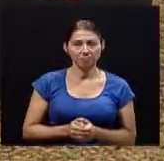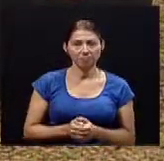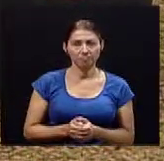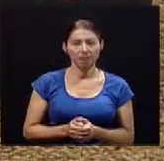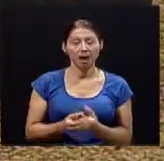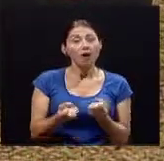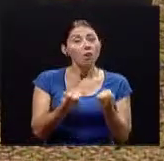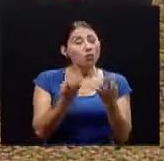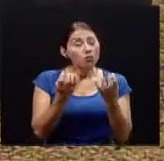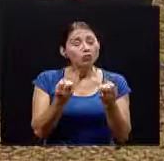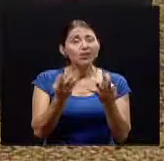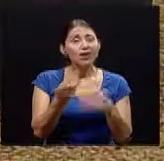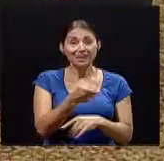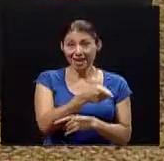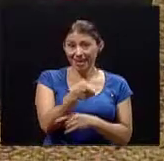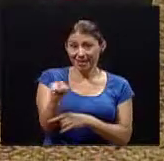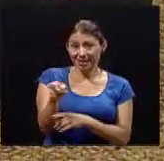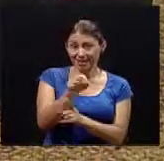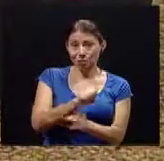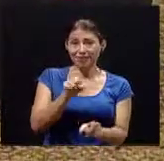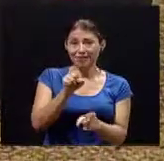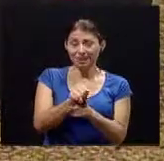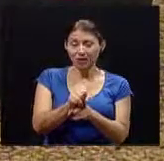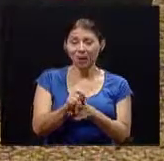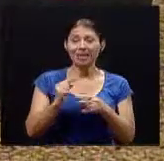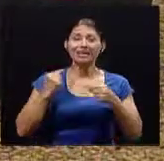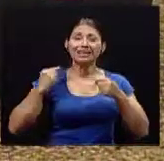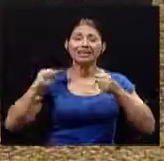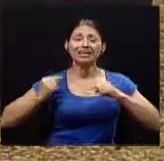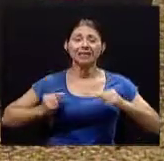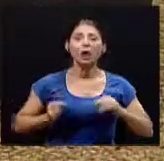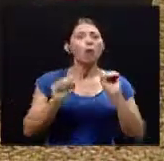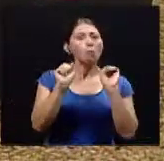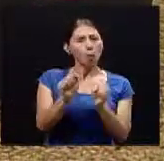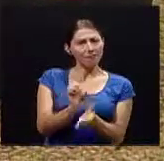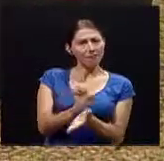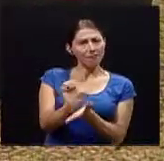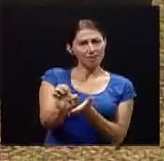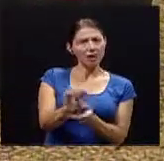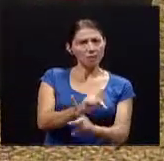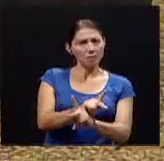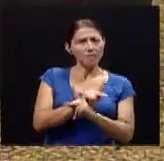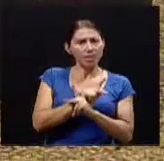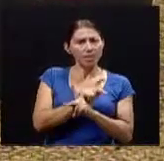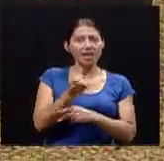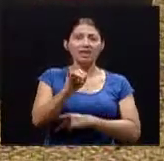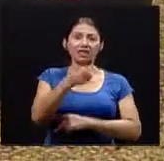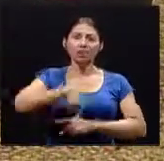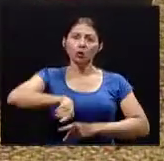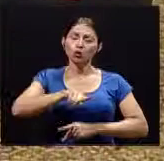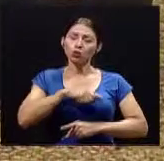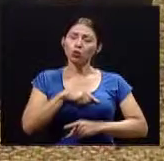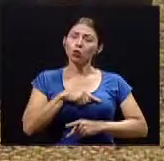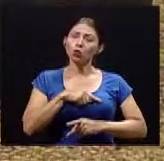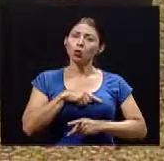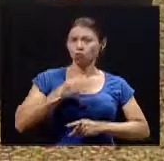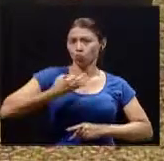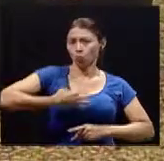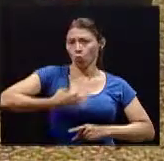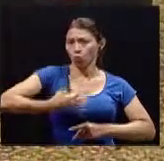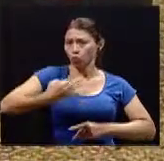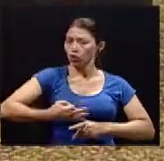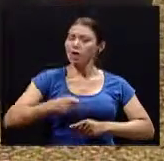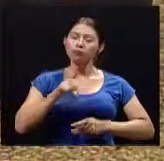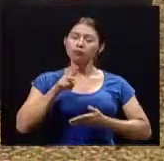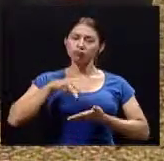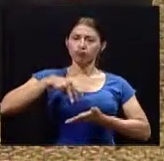diaria adecuada en ese caso ¿Hay algún trabajo en particular que